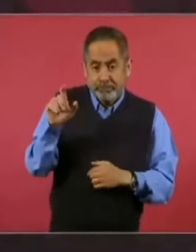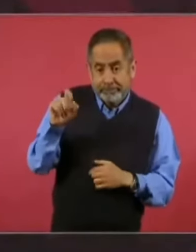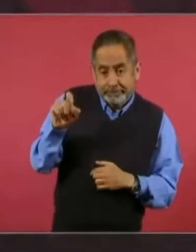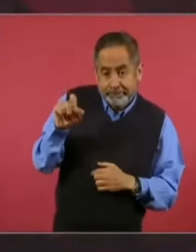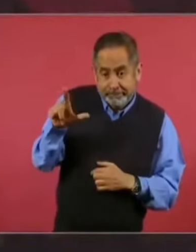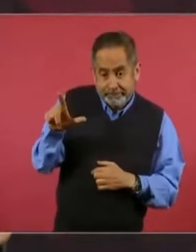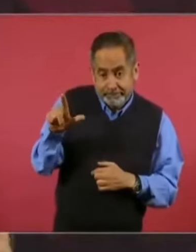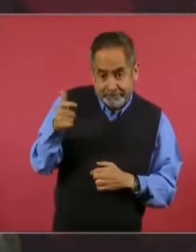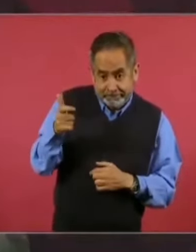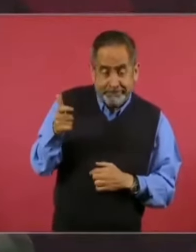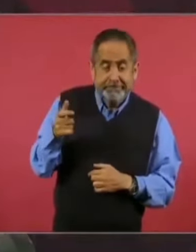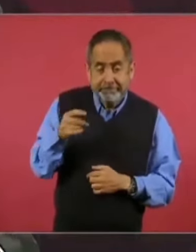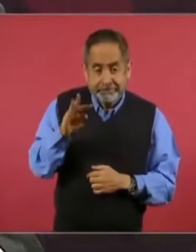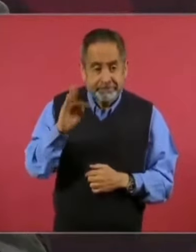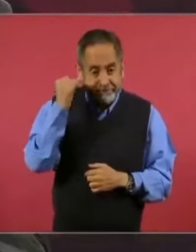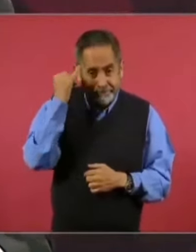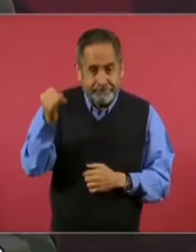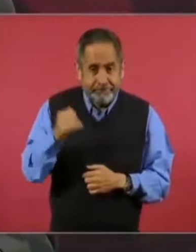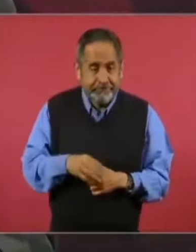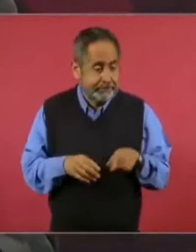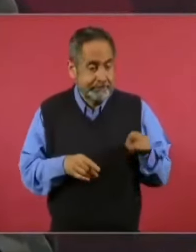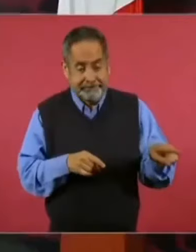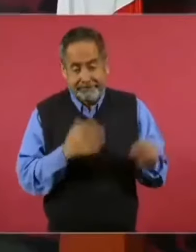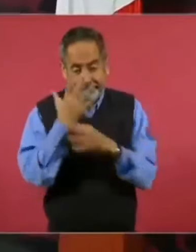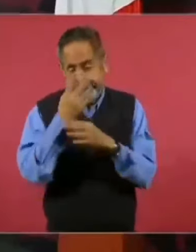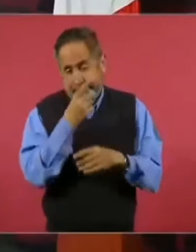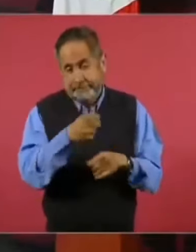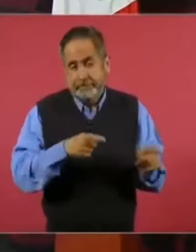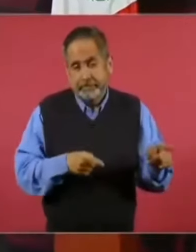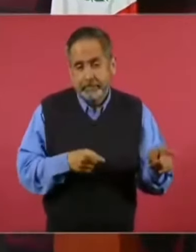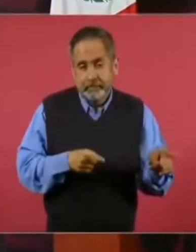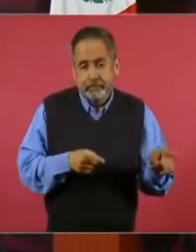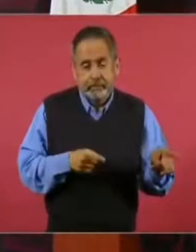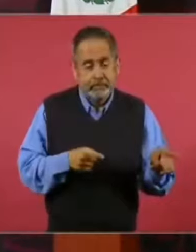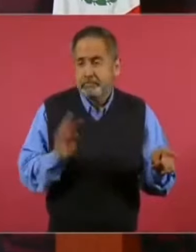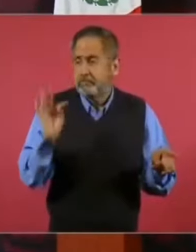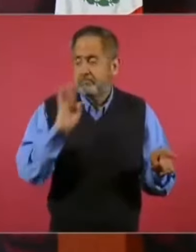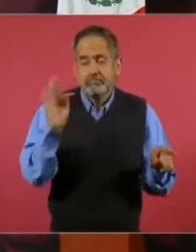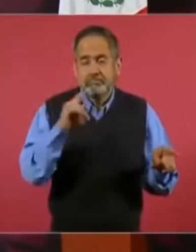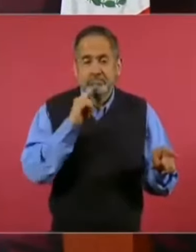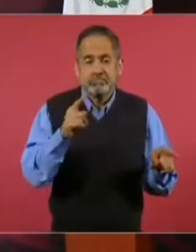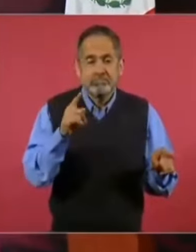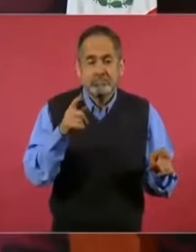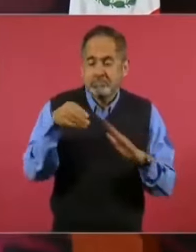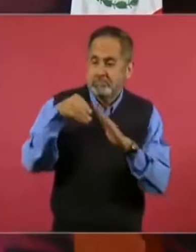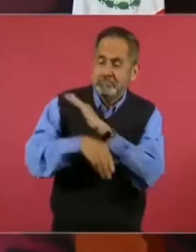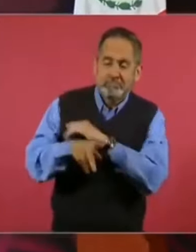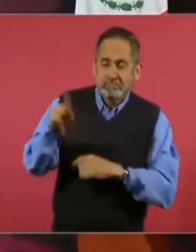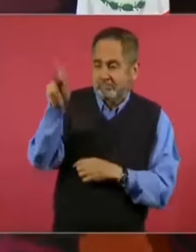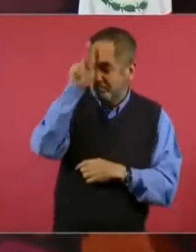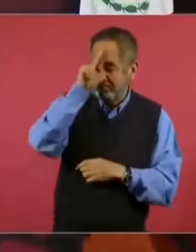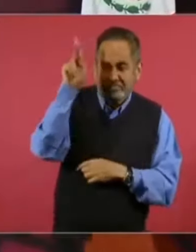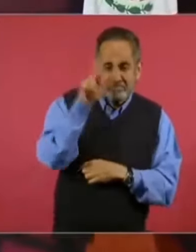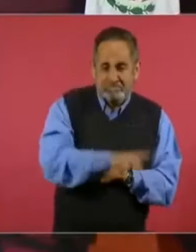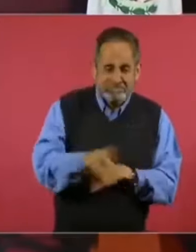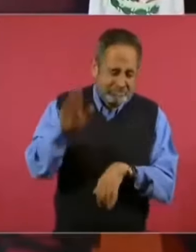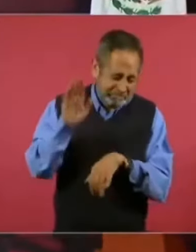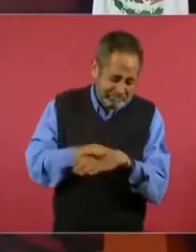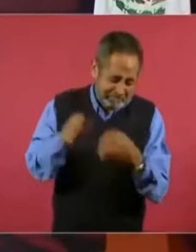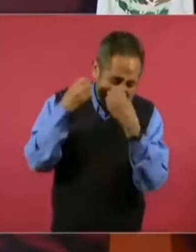dice él, sería una devaluación abrupta.